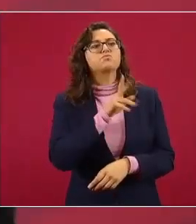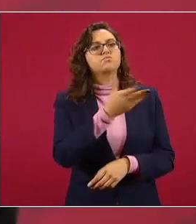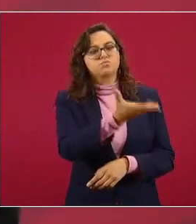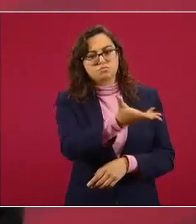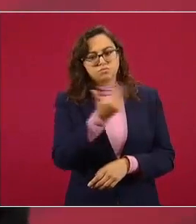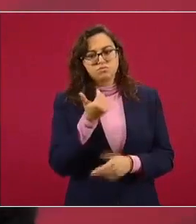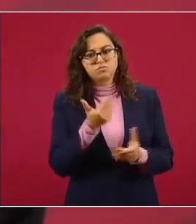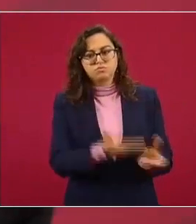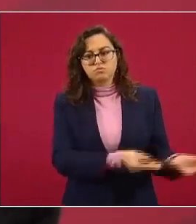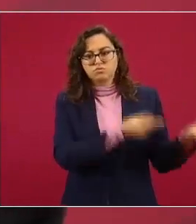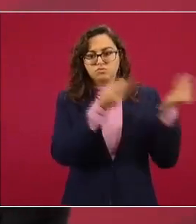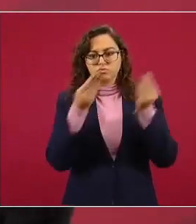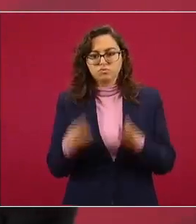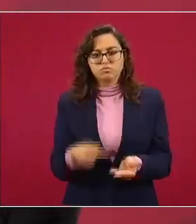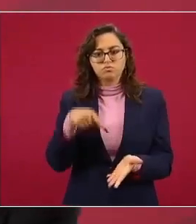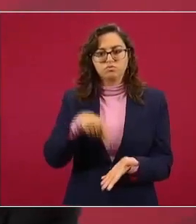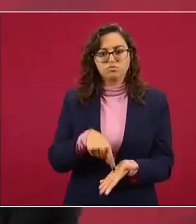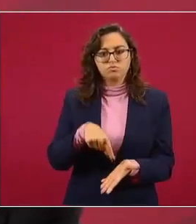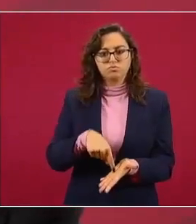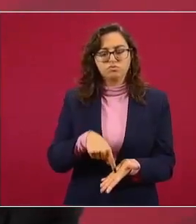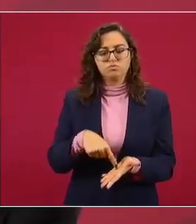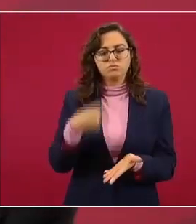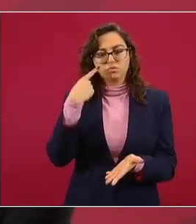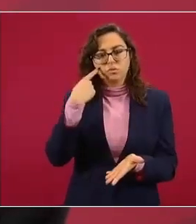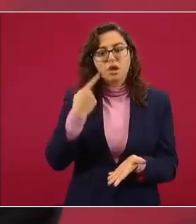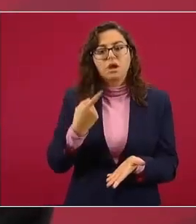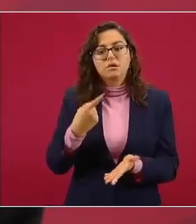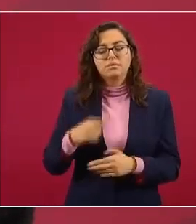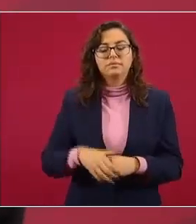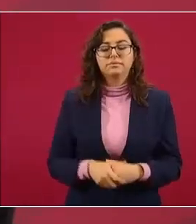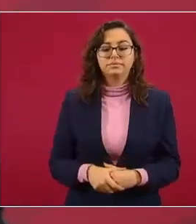Departamento de Justicia de los Estados Unidos de América.